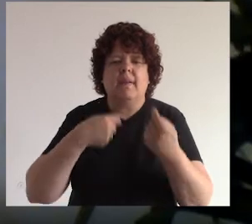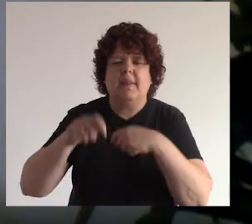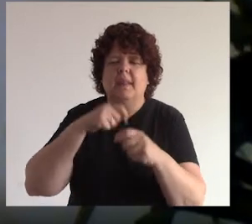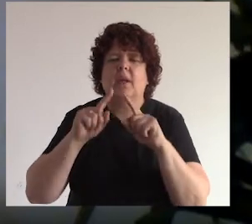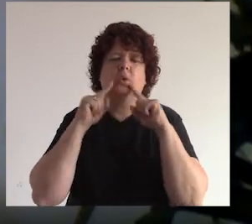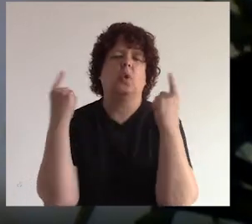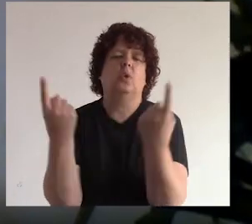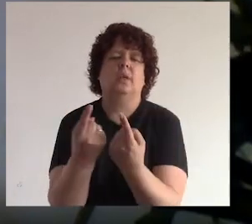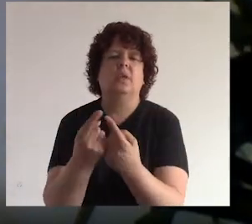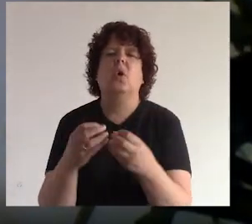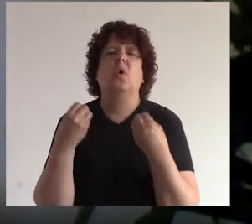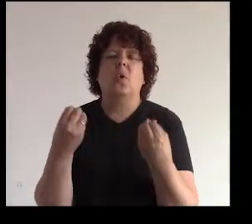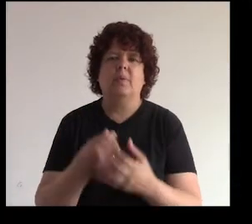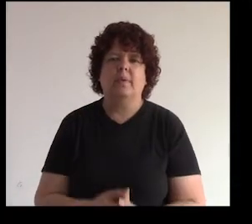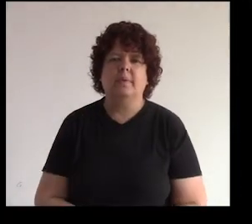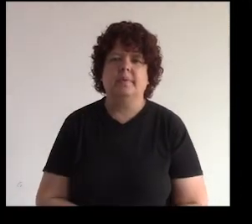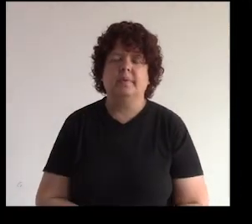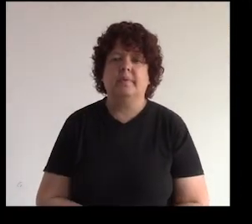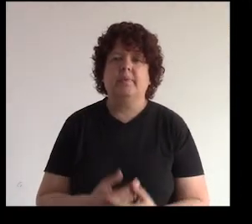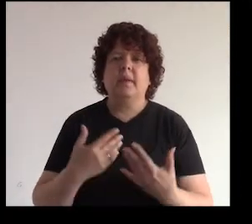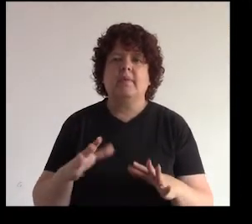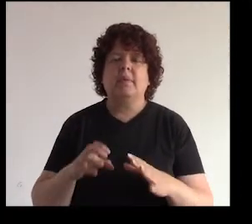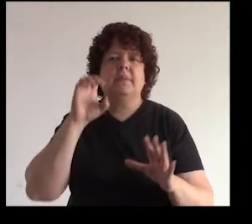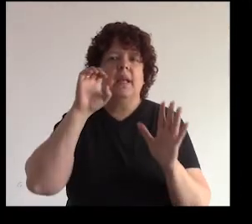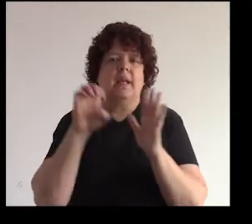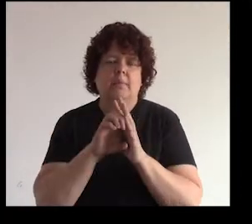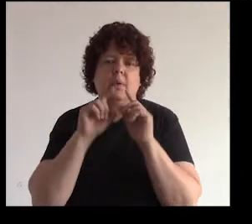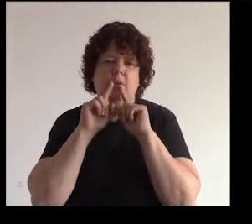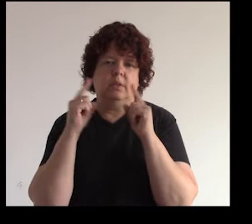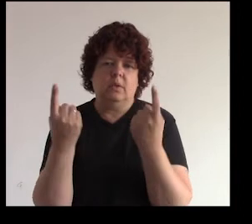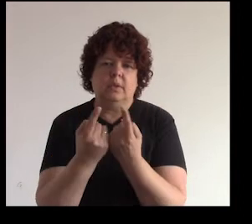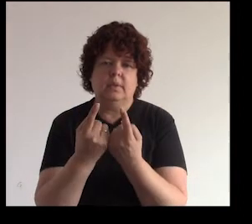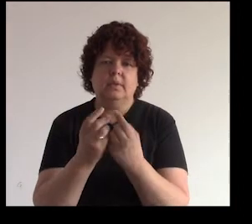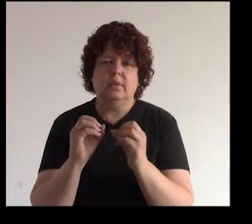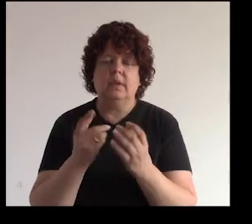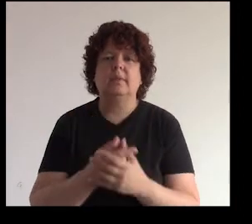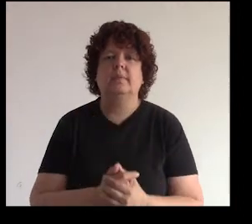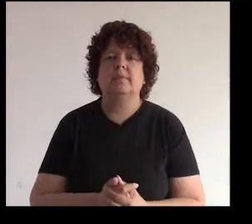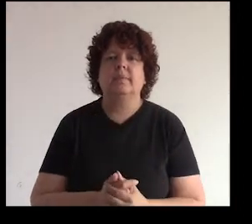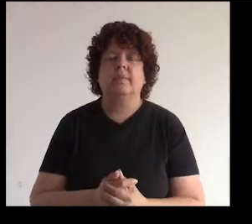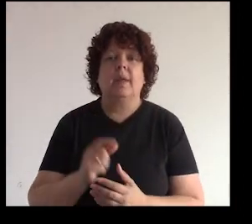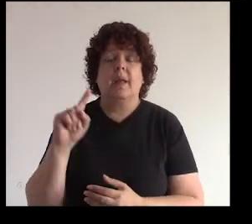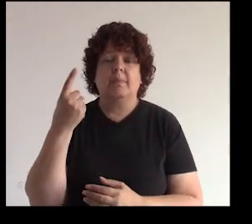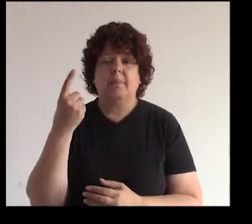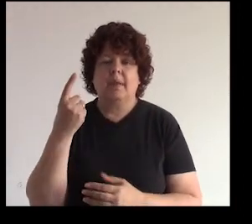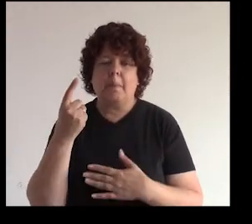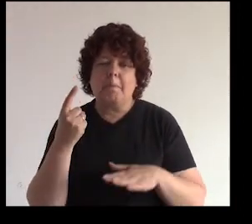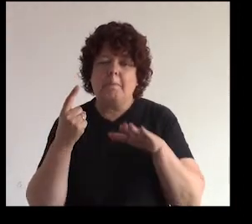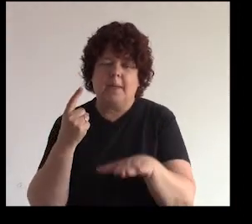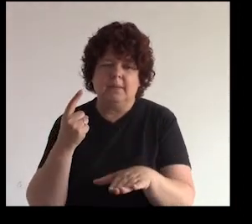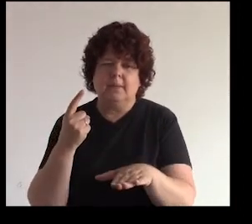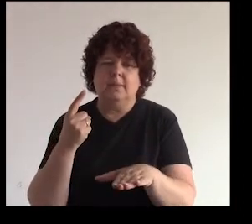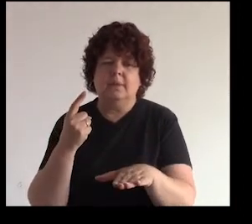para vender mis tortas? ok vamos a hacer el ejemplo de las tortas ¿bien? el primer